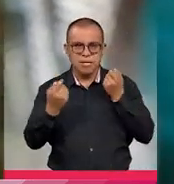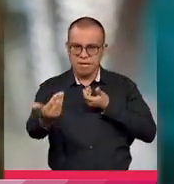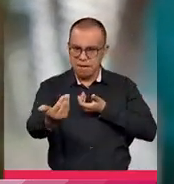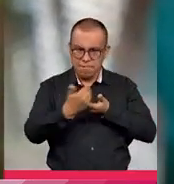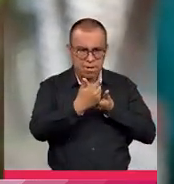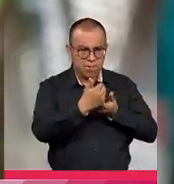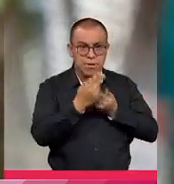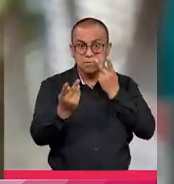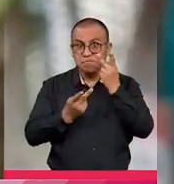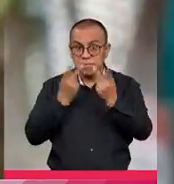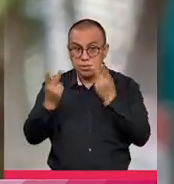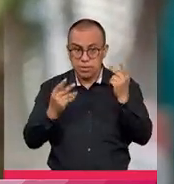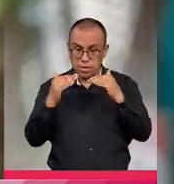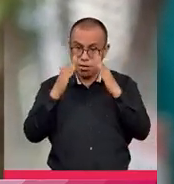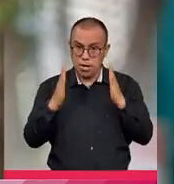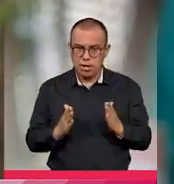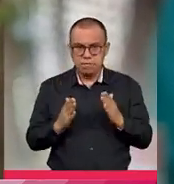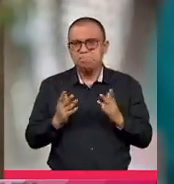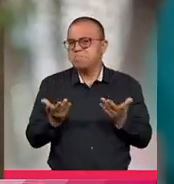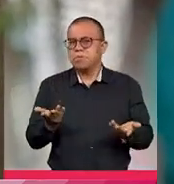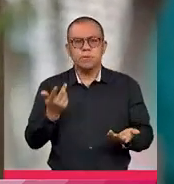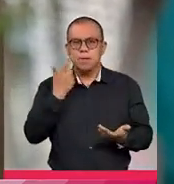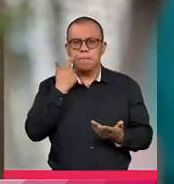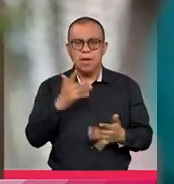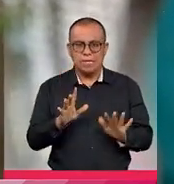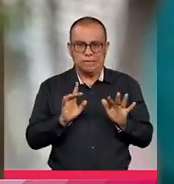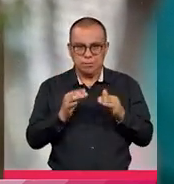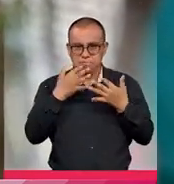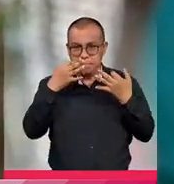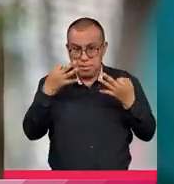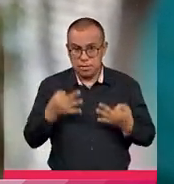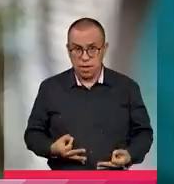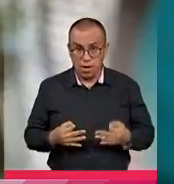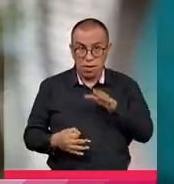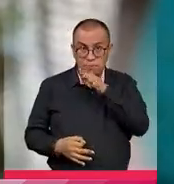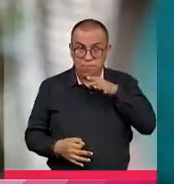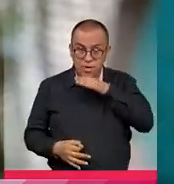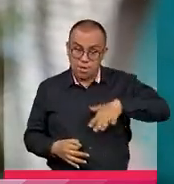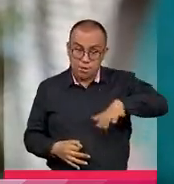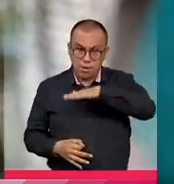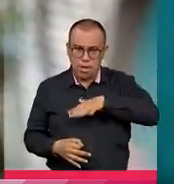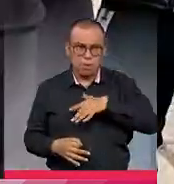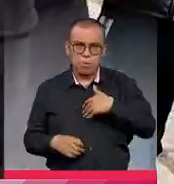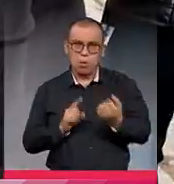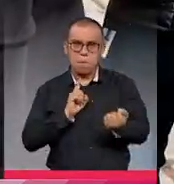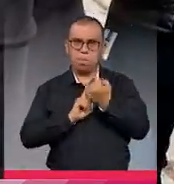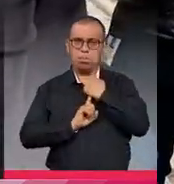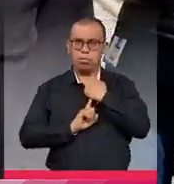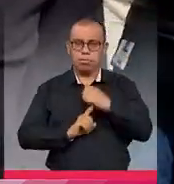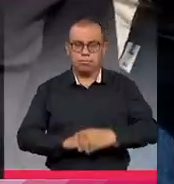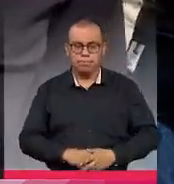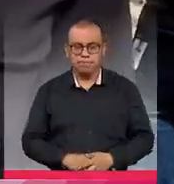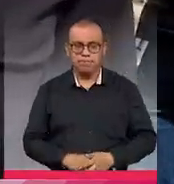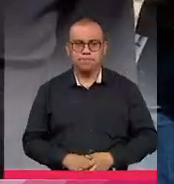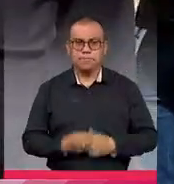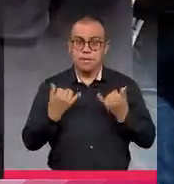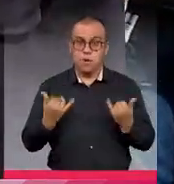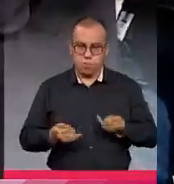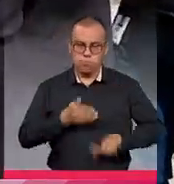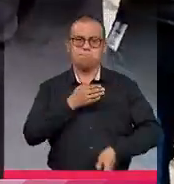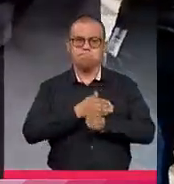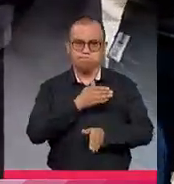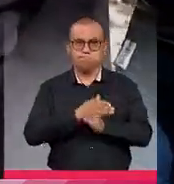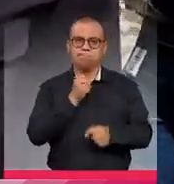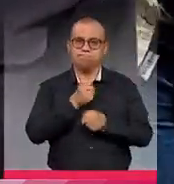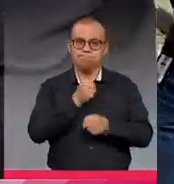visiten porque la verdad nos han tenido, en especial la gente campesina, nos olvidan. Las autoridades continuarán